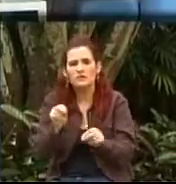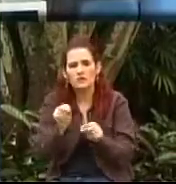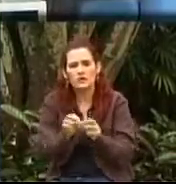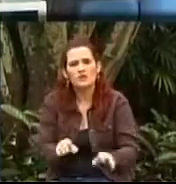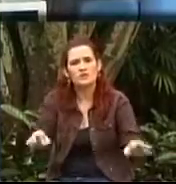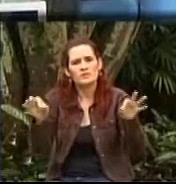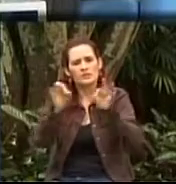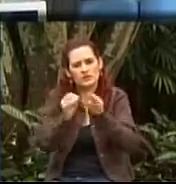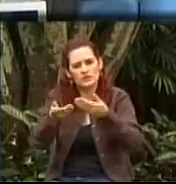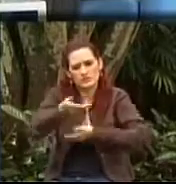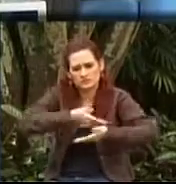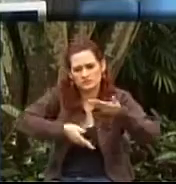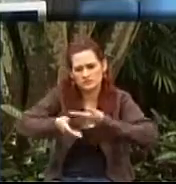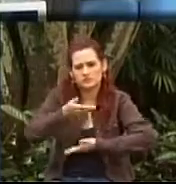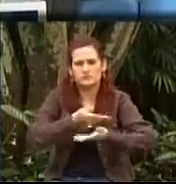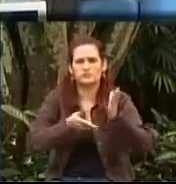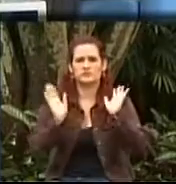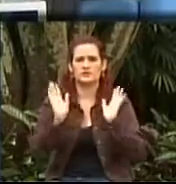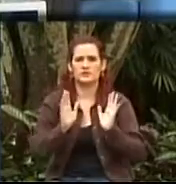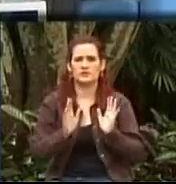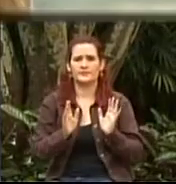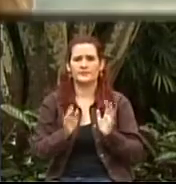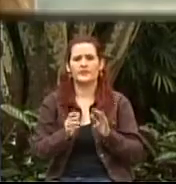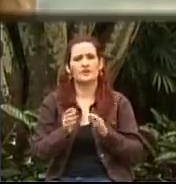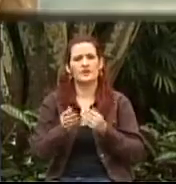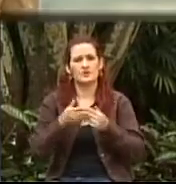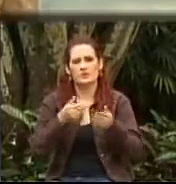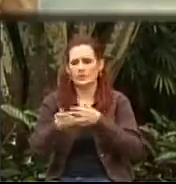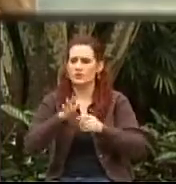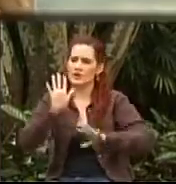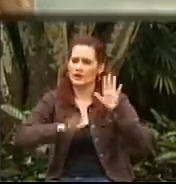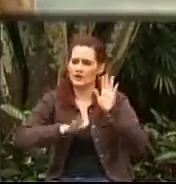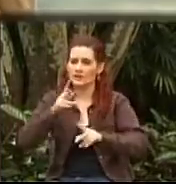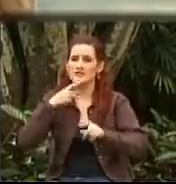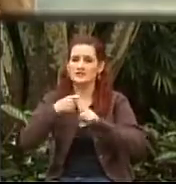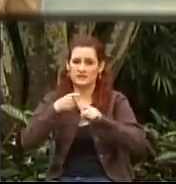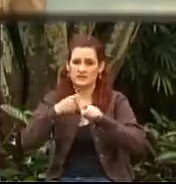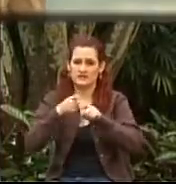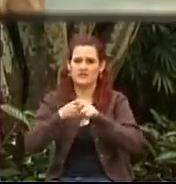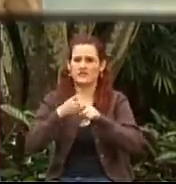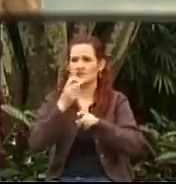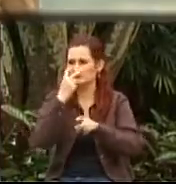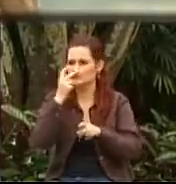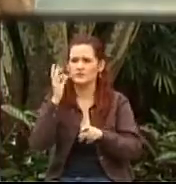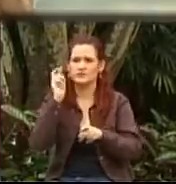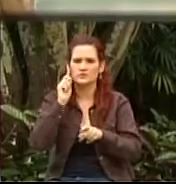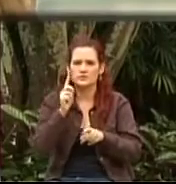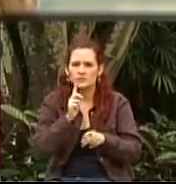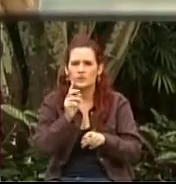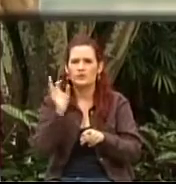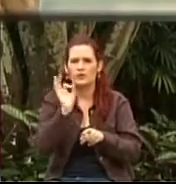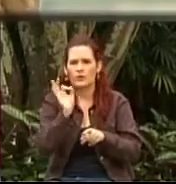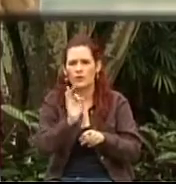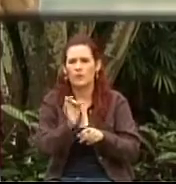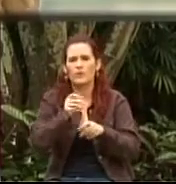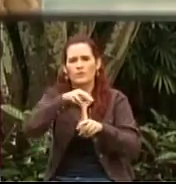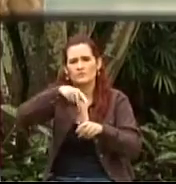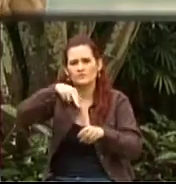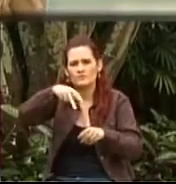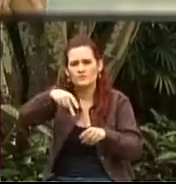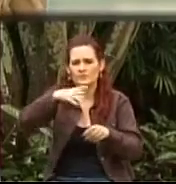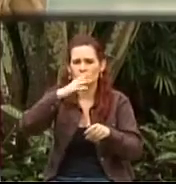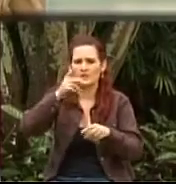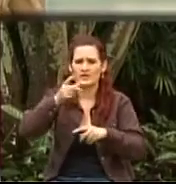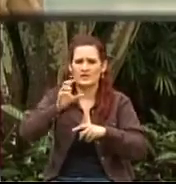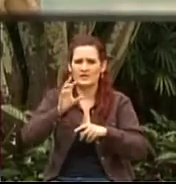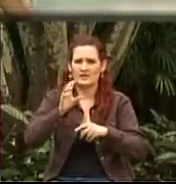que no pueden hablar o que no pueden ver. sea, la mayor dificultad en el acceso la estamos generando a los propios seres humanos que nos encontramos con estas personas en situación